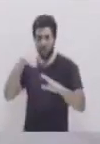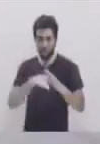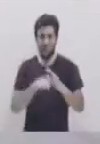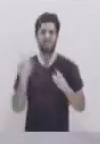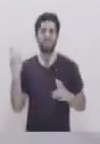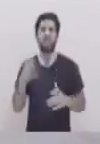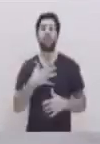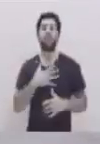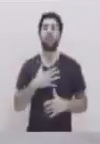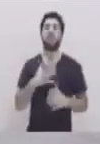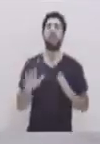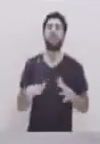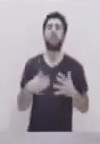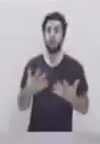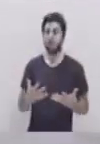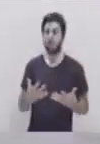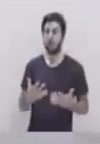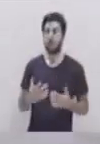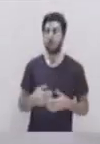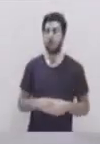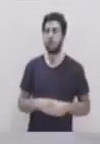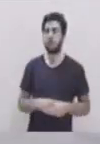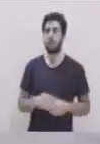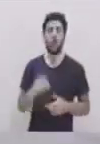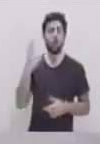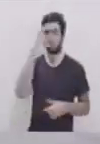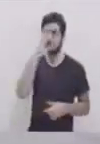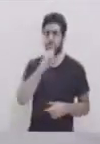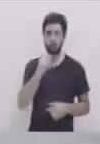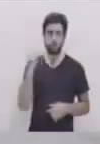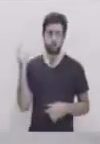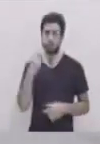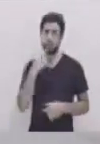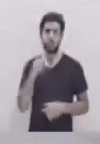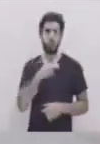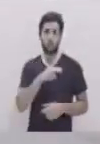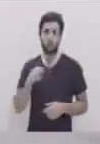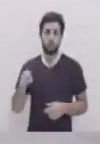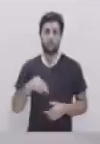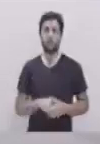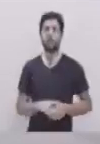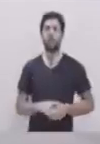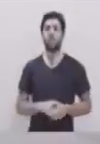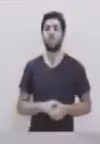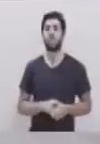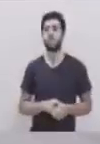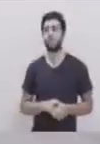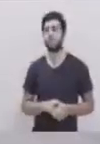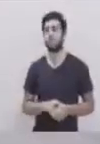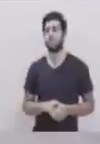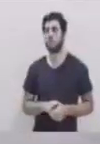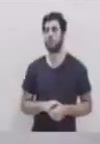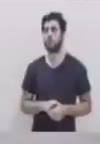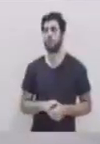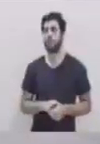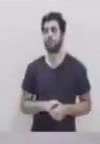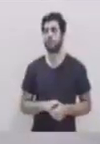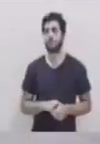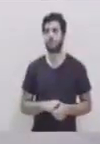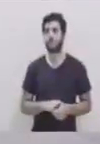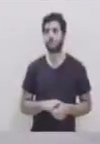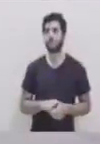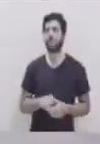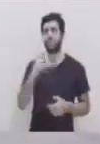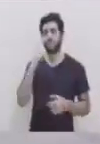válvulas. Del lado izquierdo tenemos la válvula mitral, que está compuesta por dos